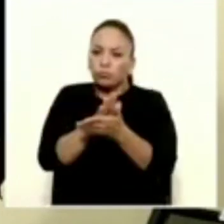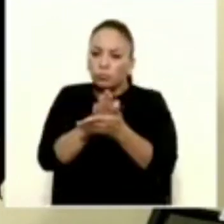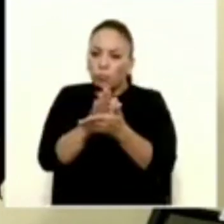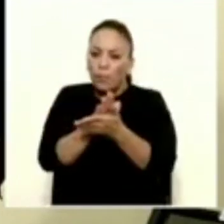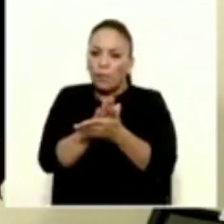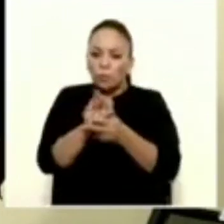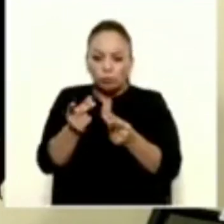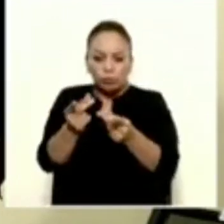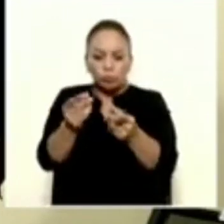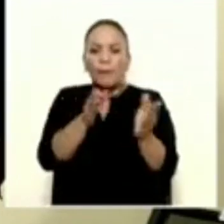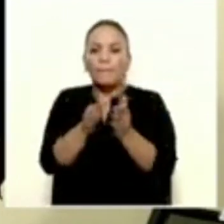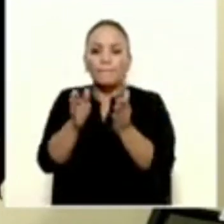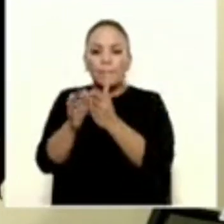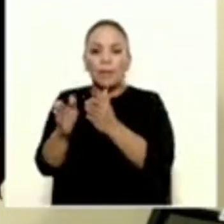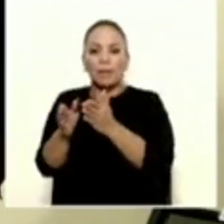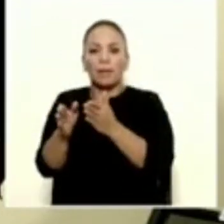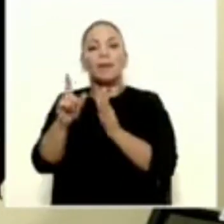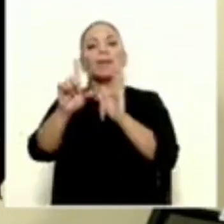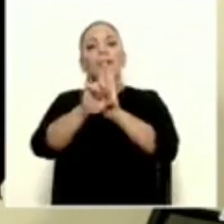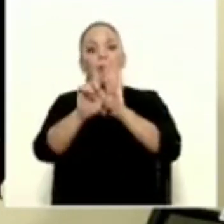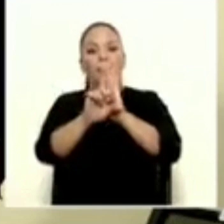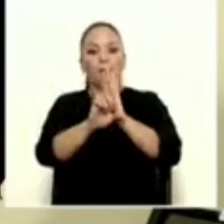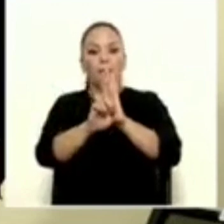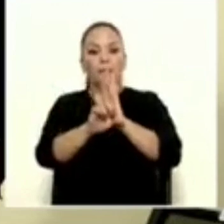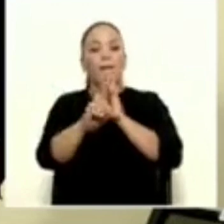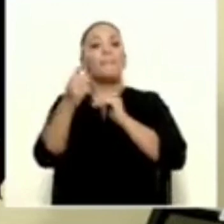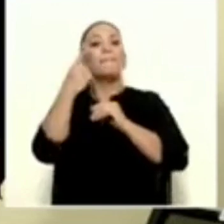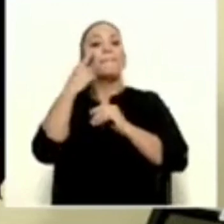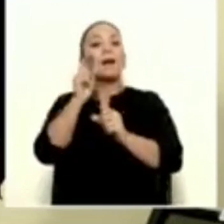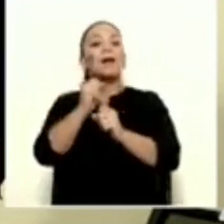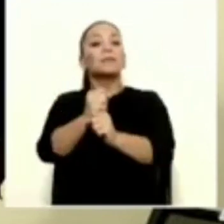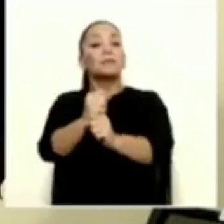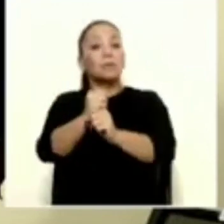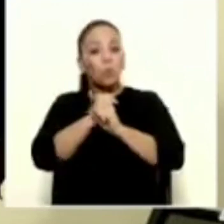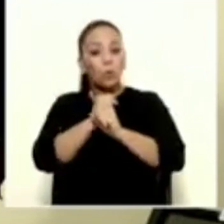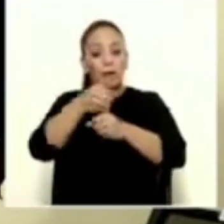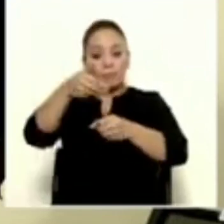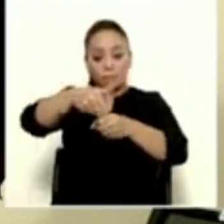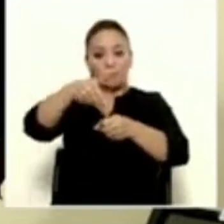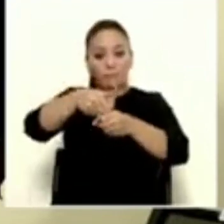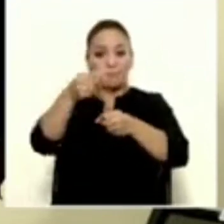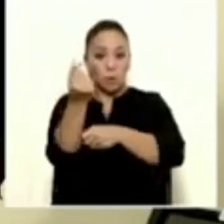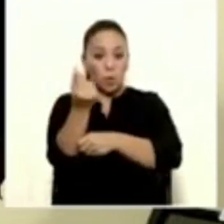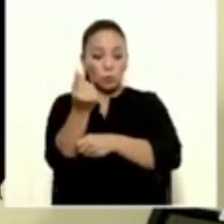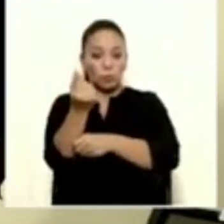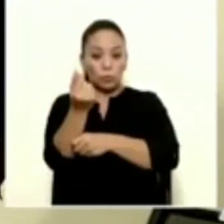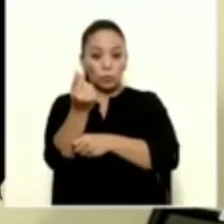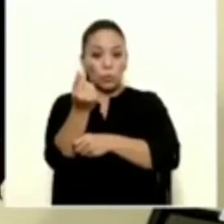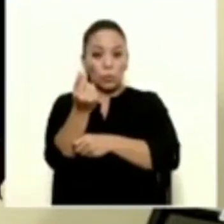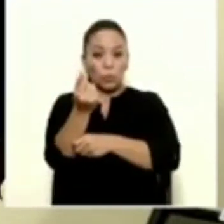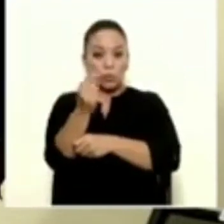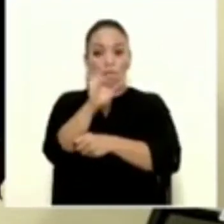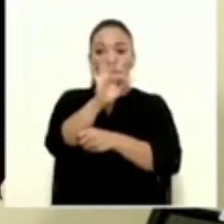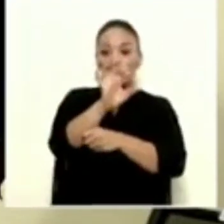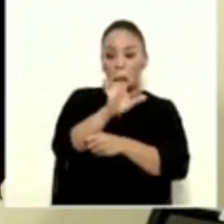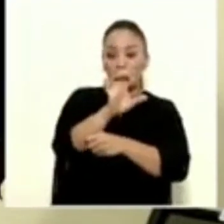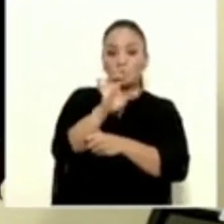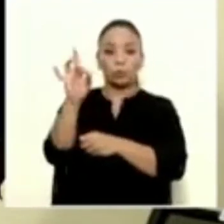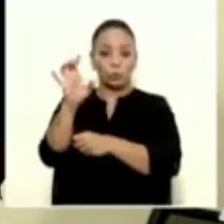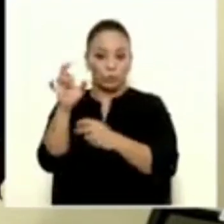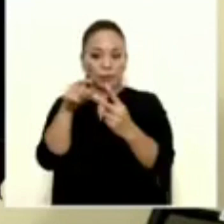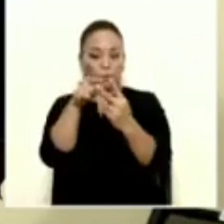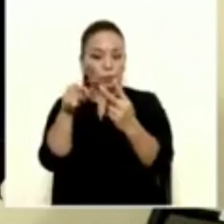ley para asegurar que el costo de los combustibles, como lo acabo de mencionar, 900 y 800